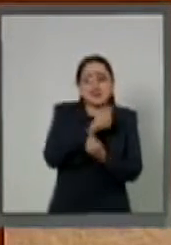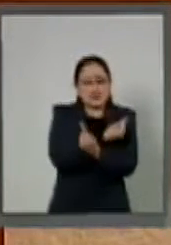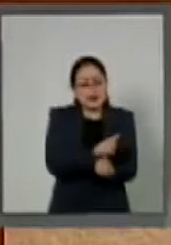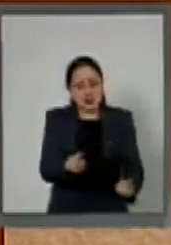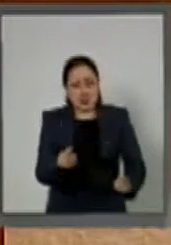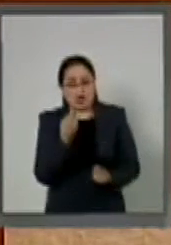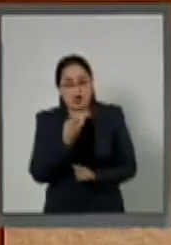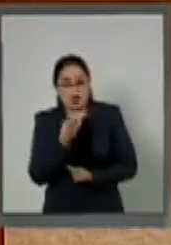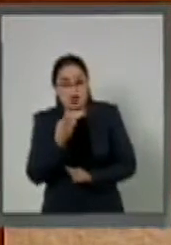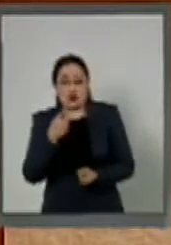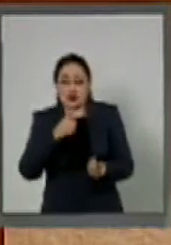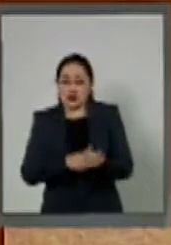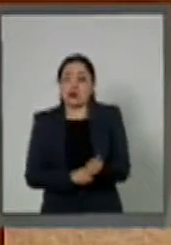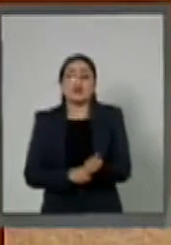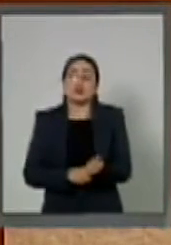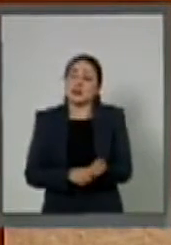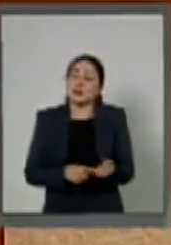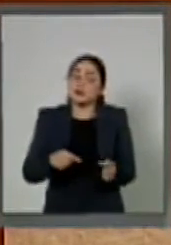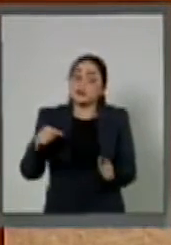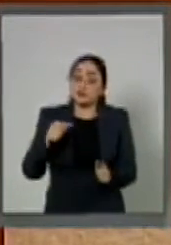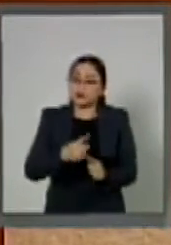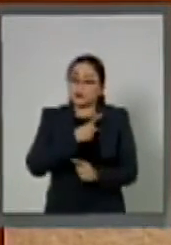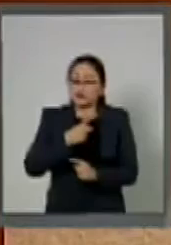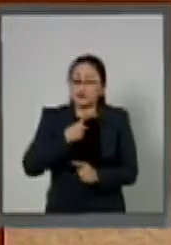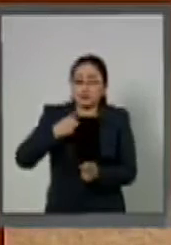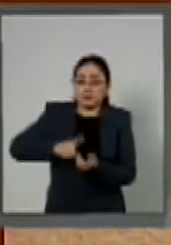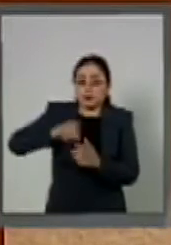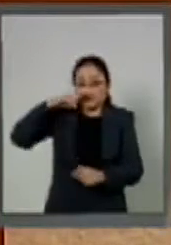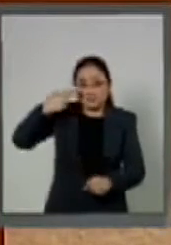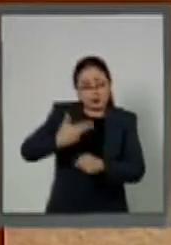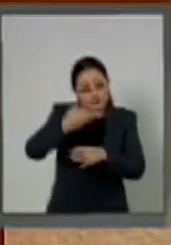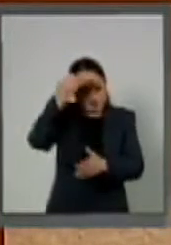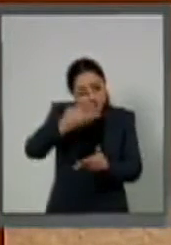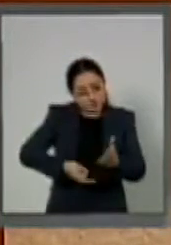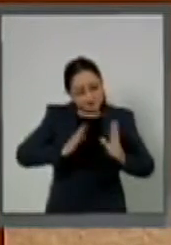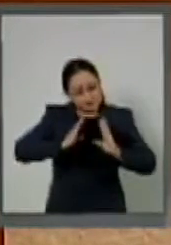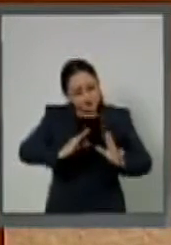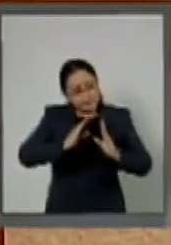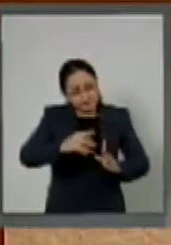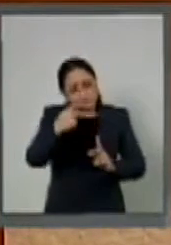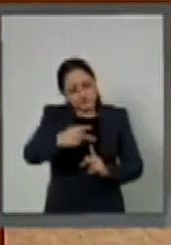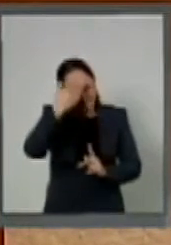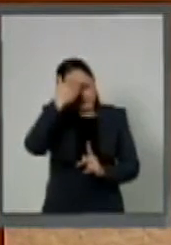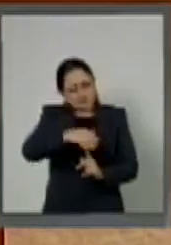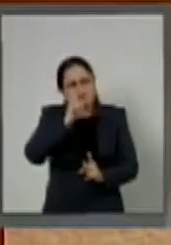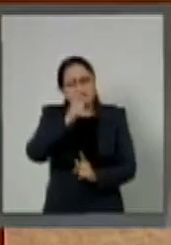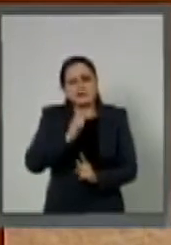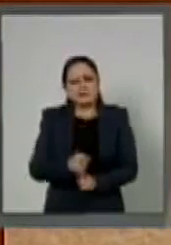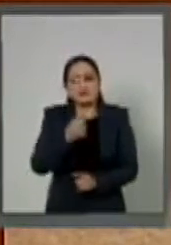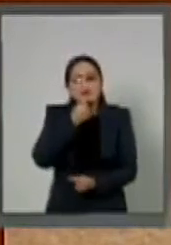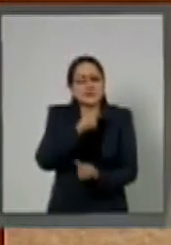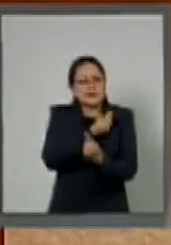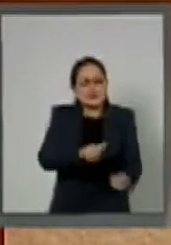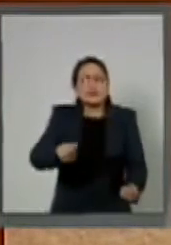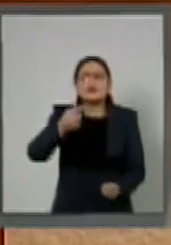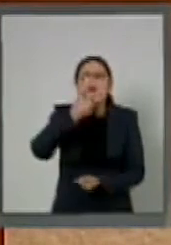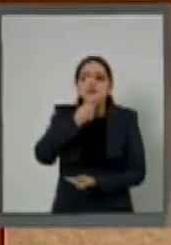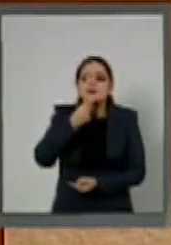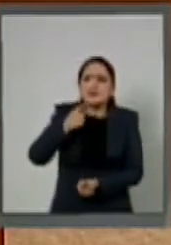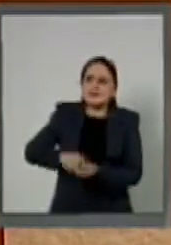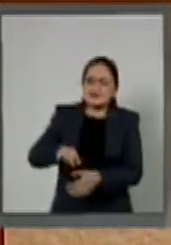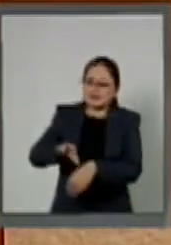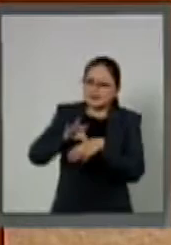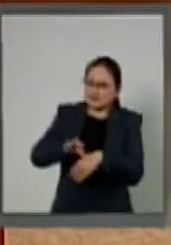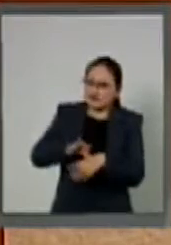creo que tenemos una tarea pendiente por realizar. Los niños que lo sufren, los niños que lo